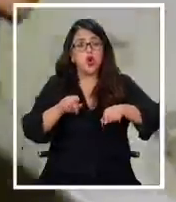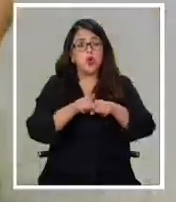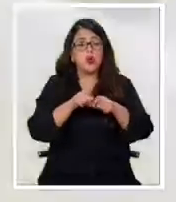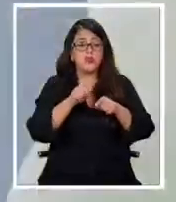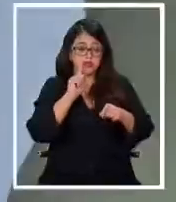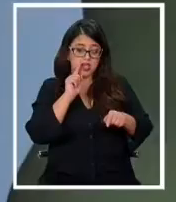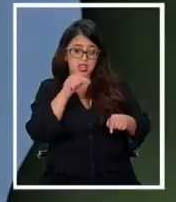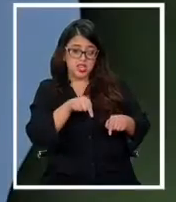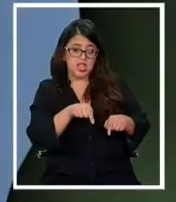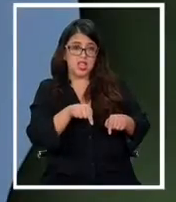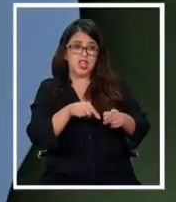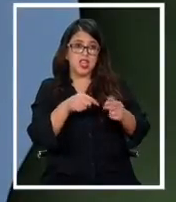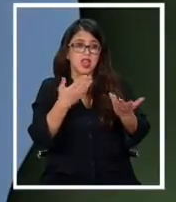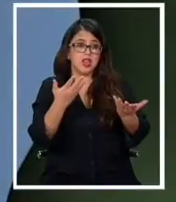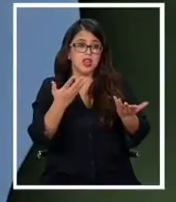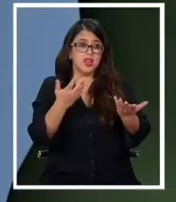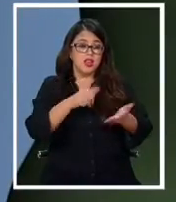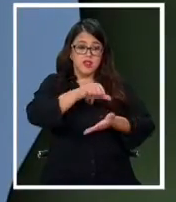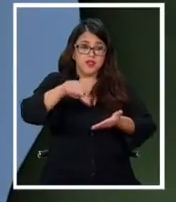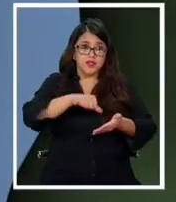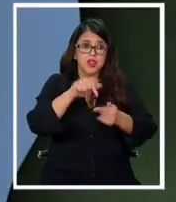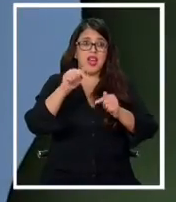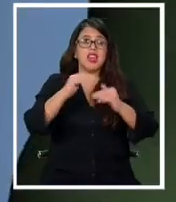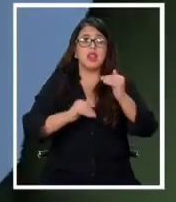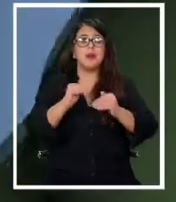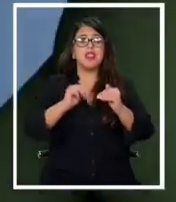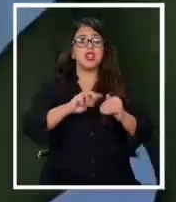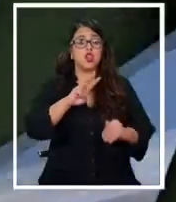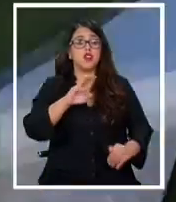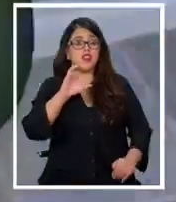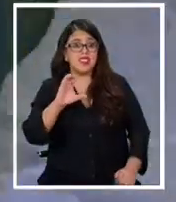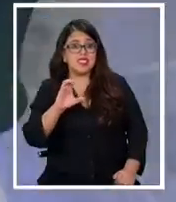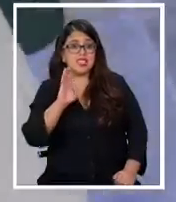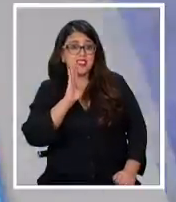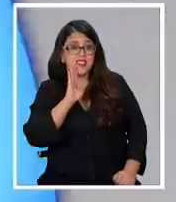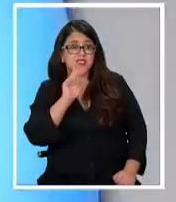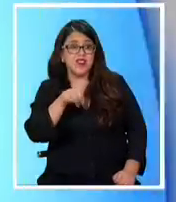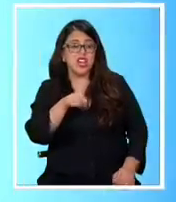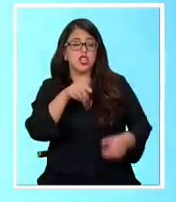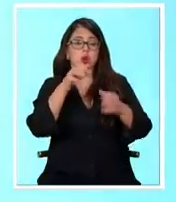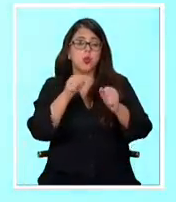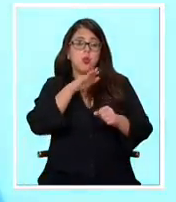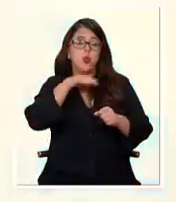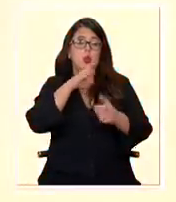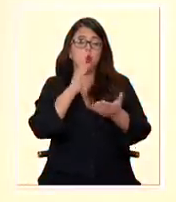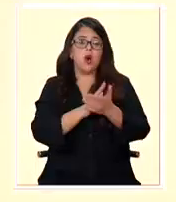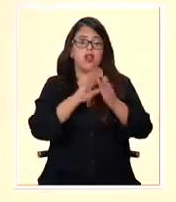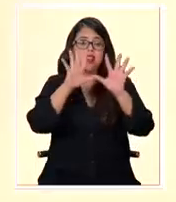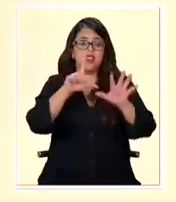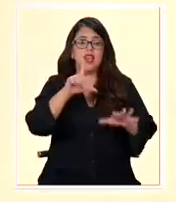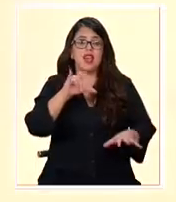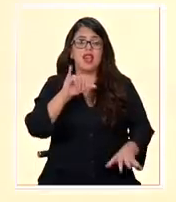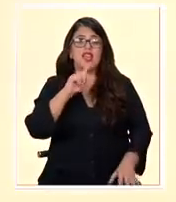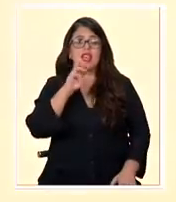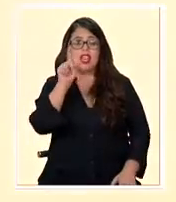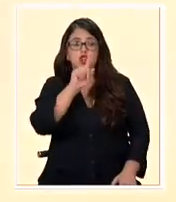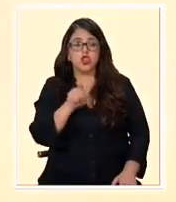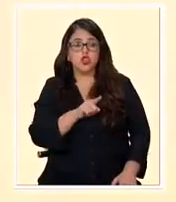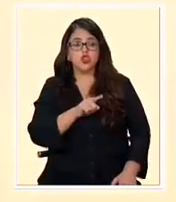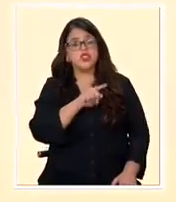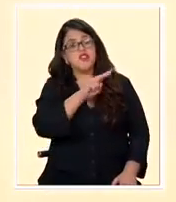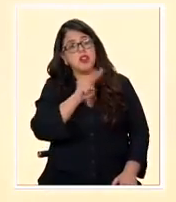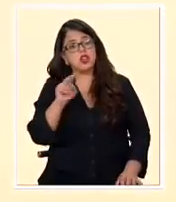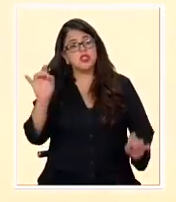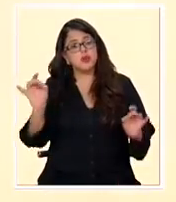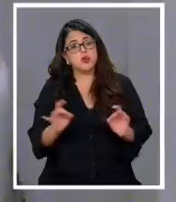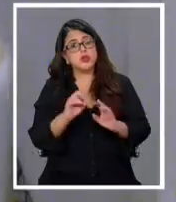como tiene acá. Dependiendo de la capacidad del WC, en cada vaciado se puede llegar a ocupar hasta 10 litros y 22 si se